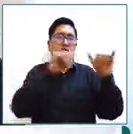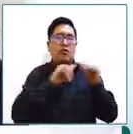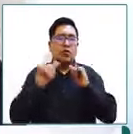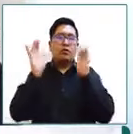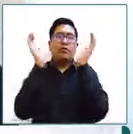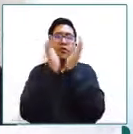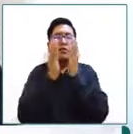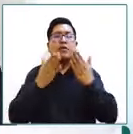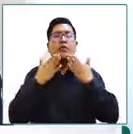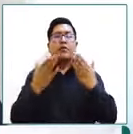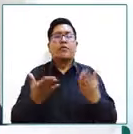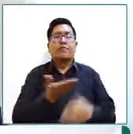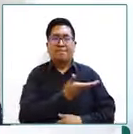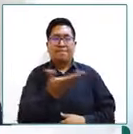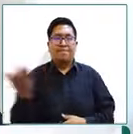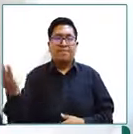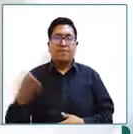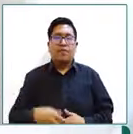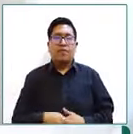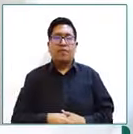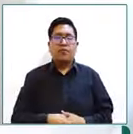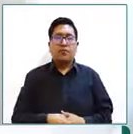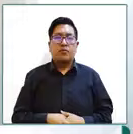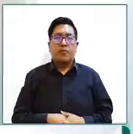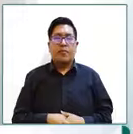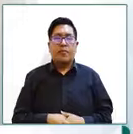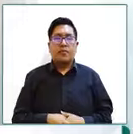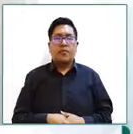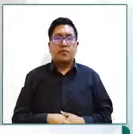muchísimas gracias agradecemos